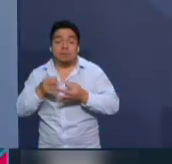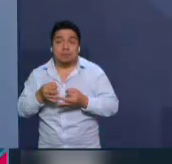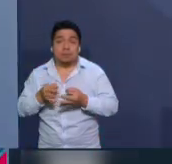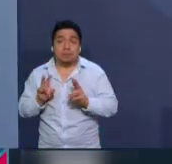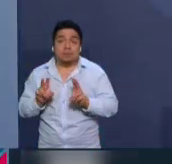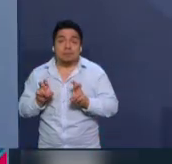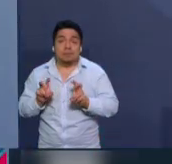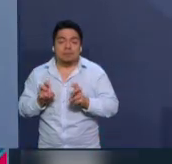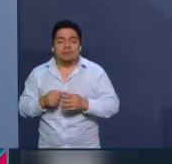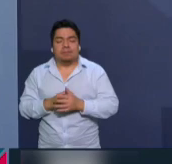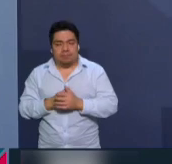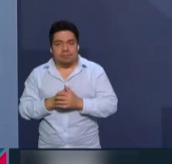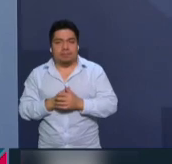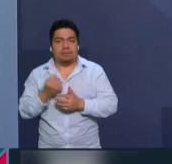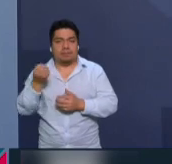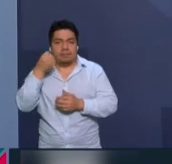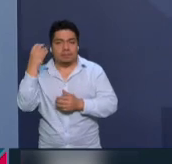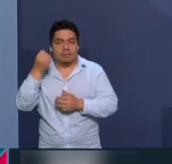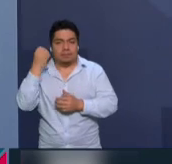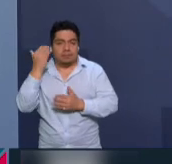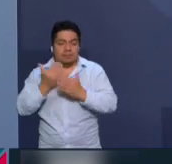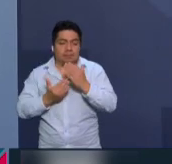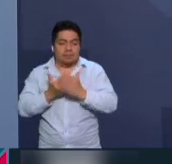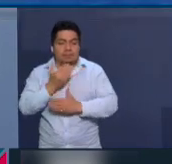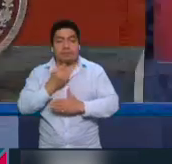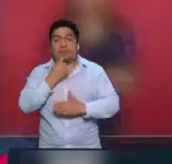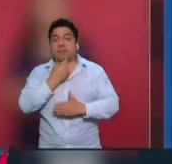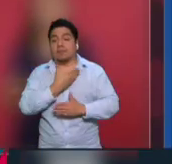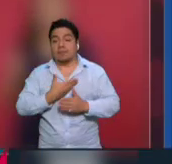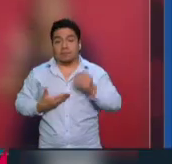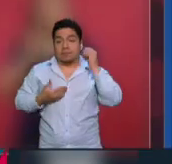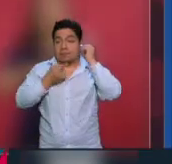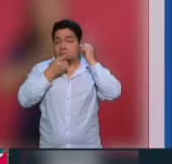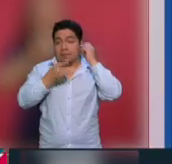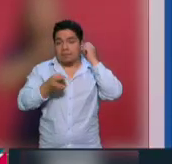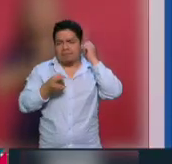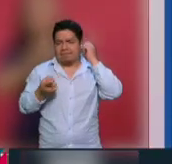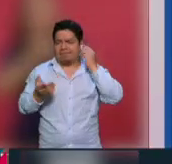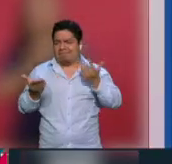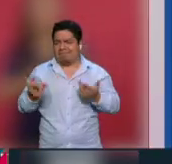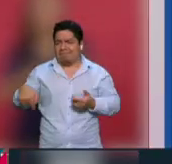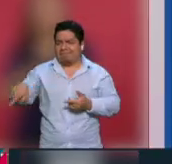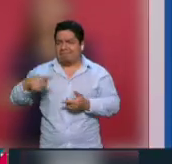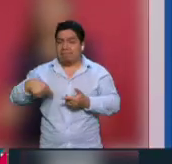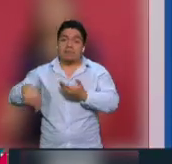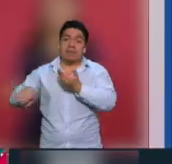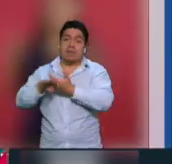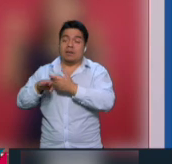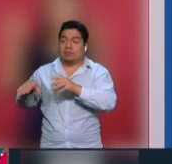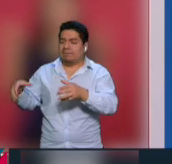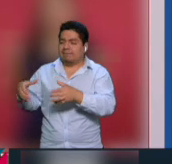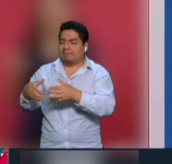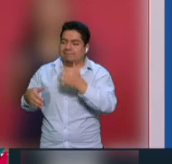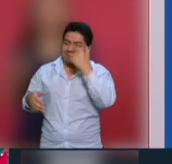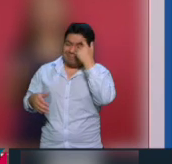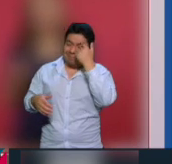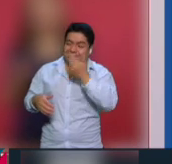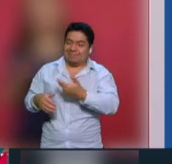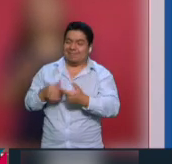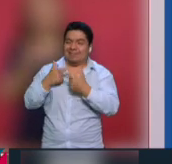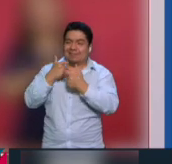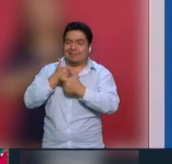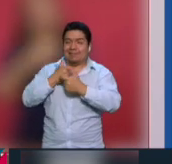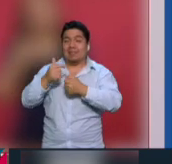En más información de la conferencia mañanera, el presidente López Obrador consideró de risa que sus opositores aseguren que en la próxima legislatura